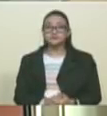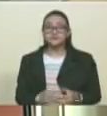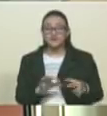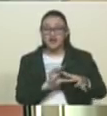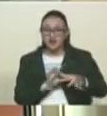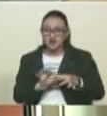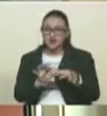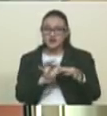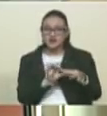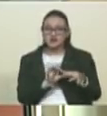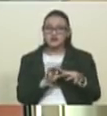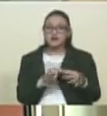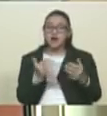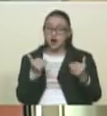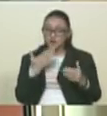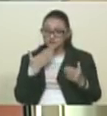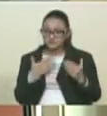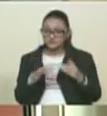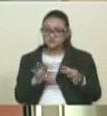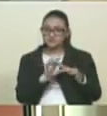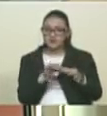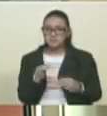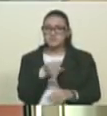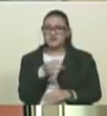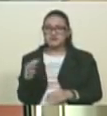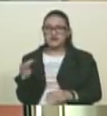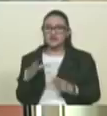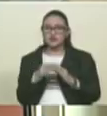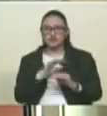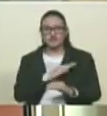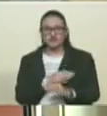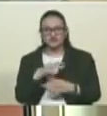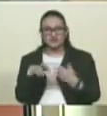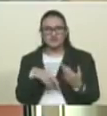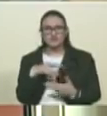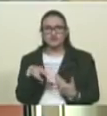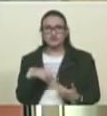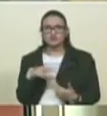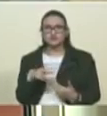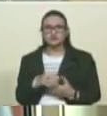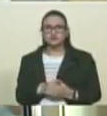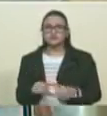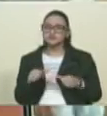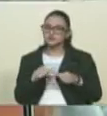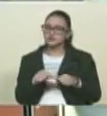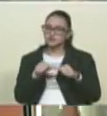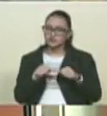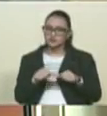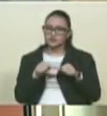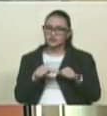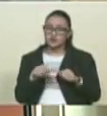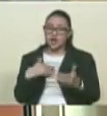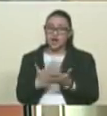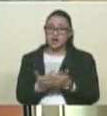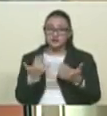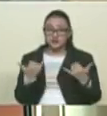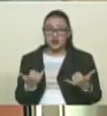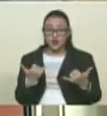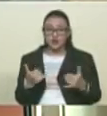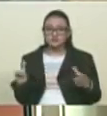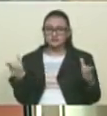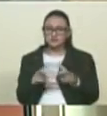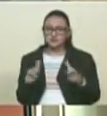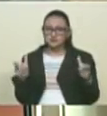Perfecta, estamos en vías de construir la Alianza Perfecta con toda la fuerza de la Revolución Brasolana. Hemos mantenido y mantenemos hasta el día de hoy intensas